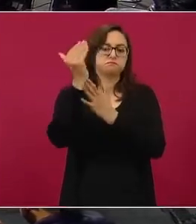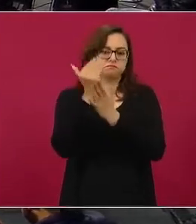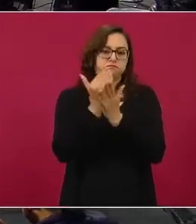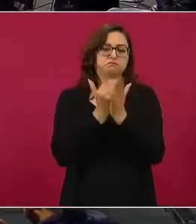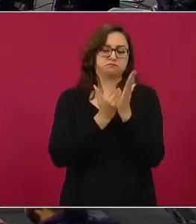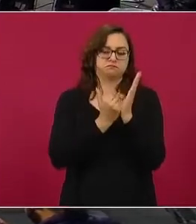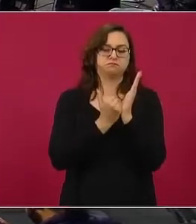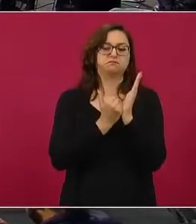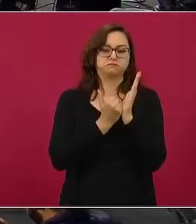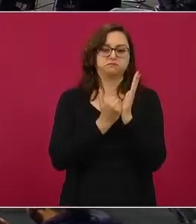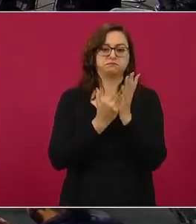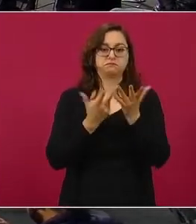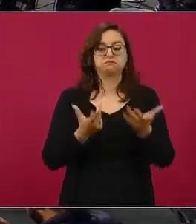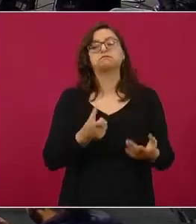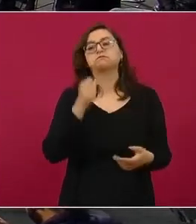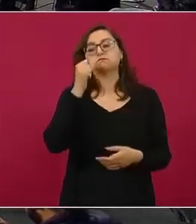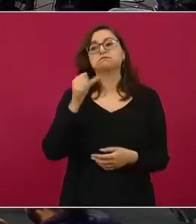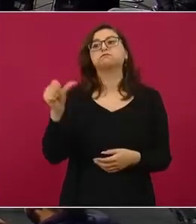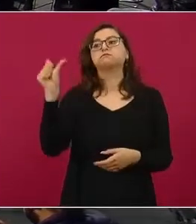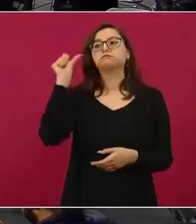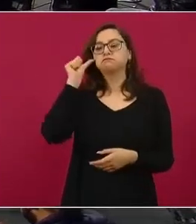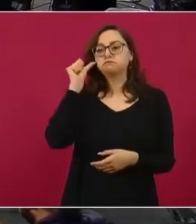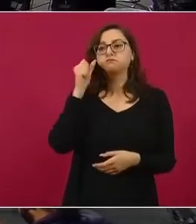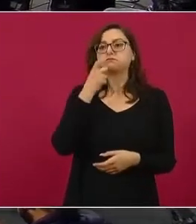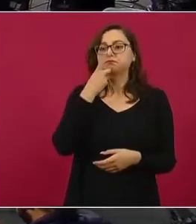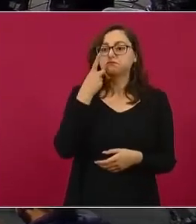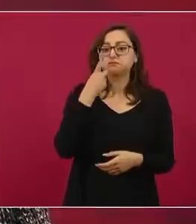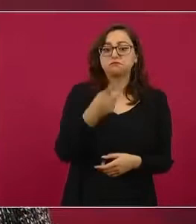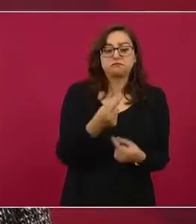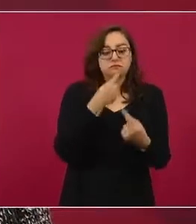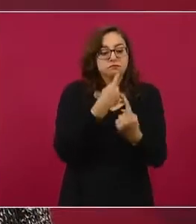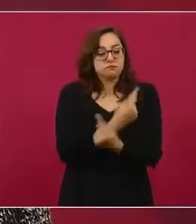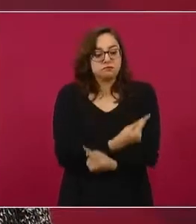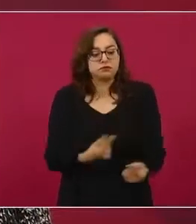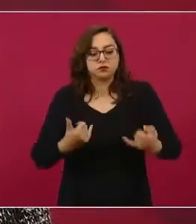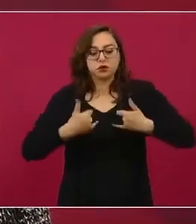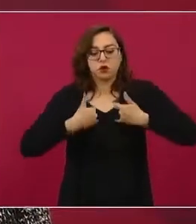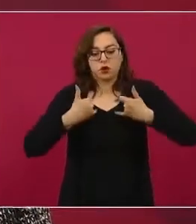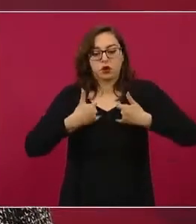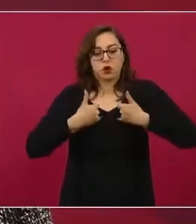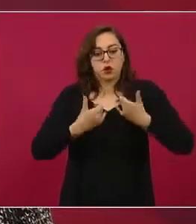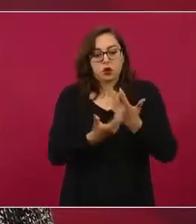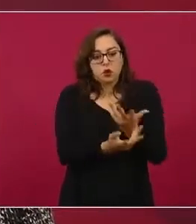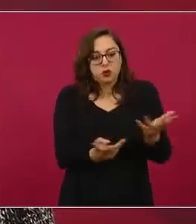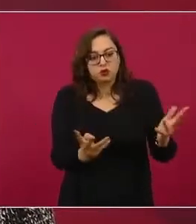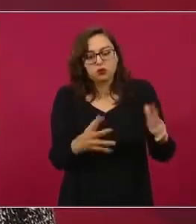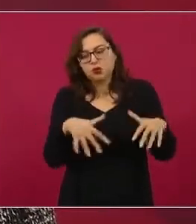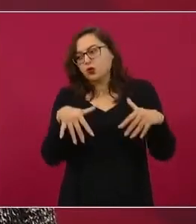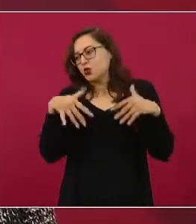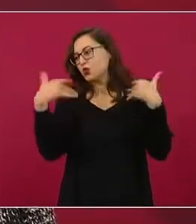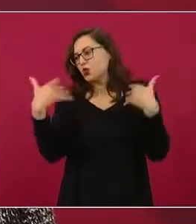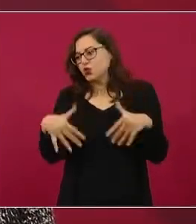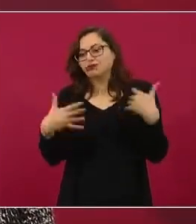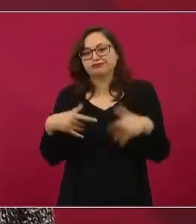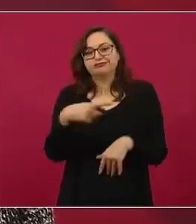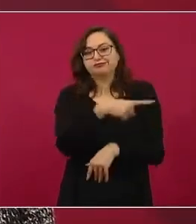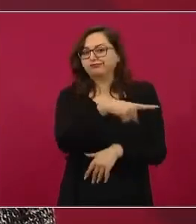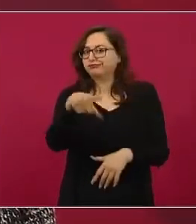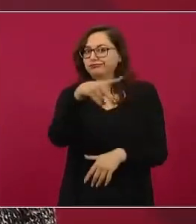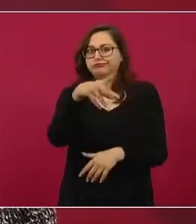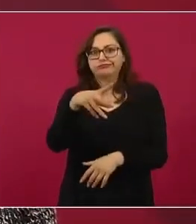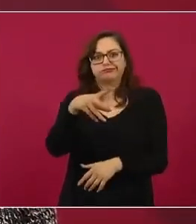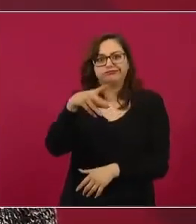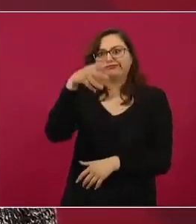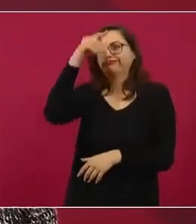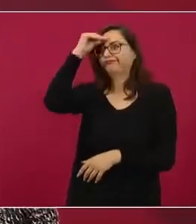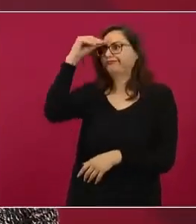comentábamos ayer que, yo insisto, los niños y los jóvenes de verdad nos han dado una muestra de esa disciplina y de esa